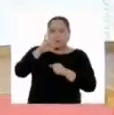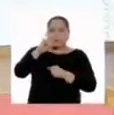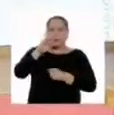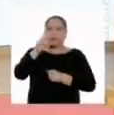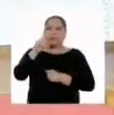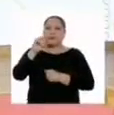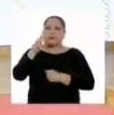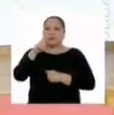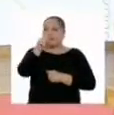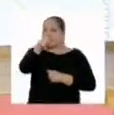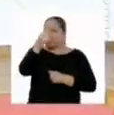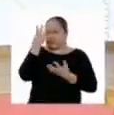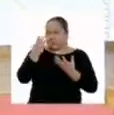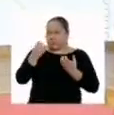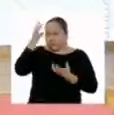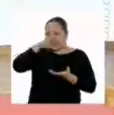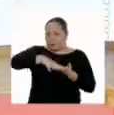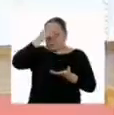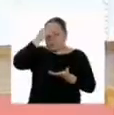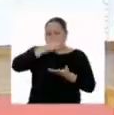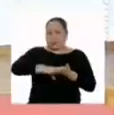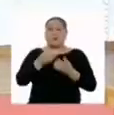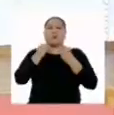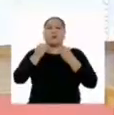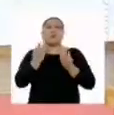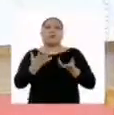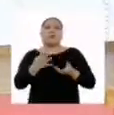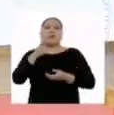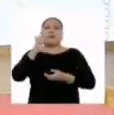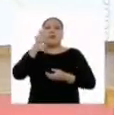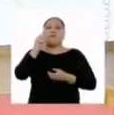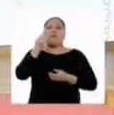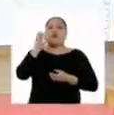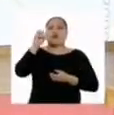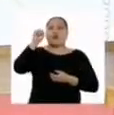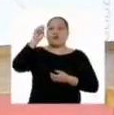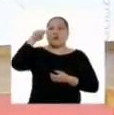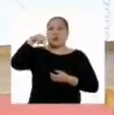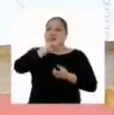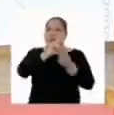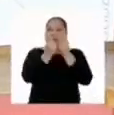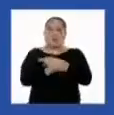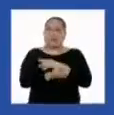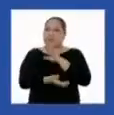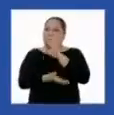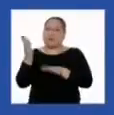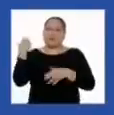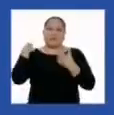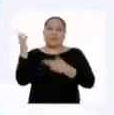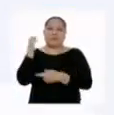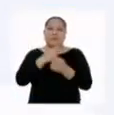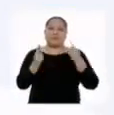Si quieren aprender cómo ocurre la fotosíntesis en las plantas, no cambien de canal. ¡Ya volvemos!